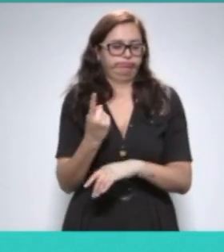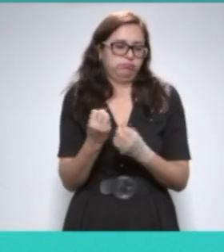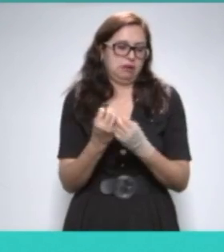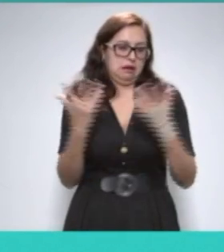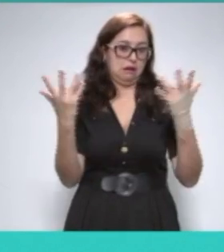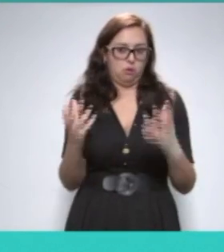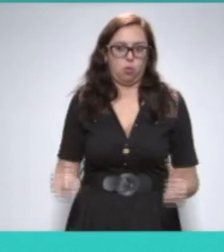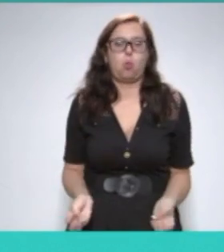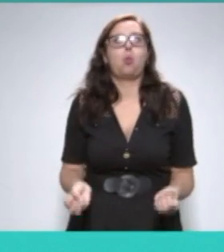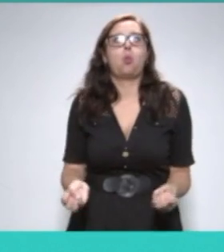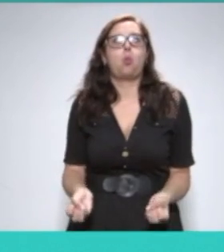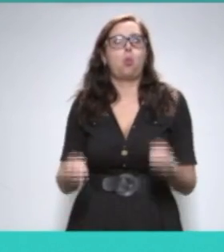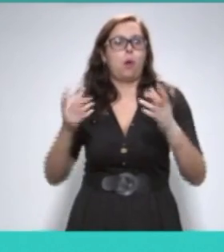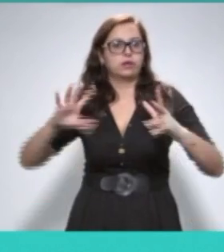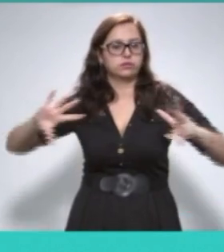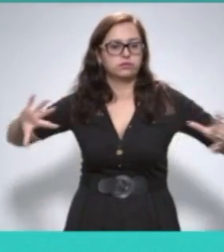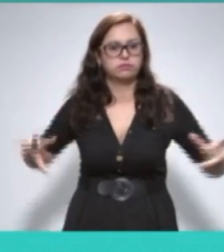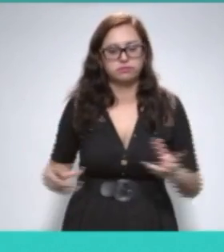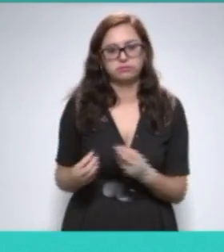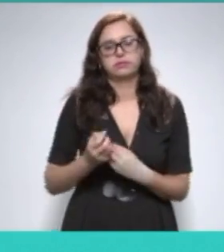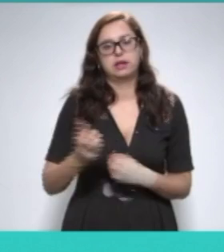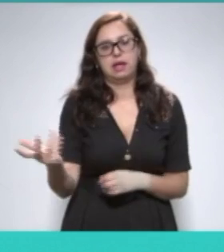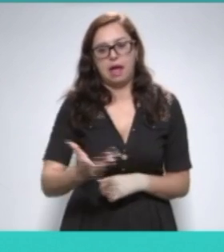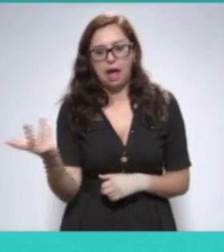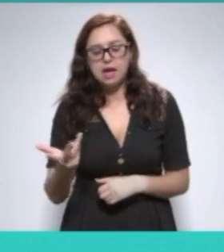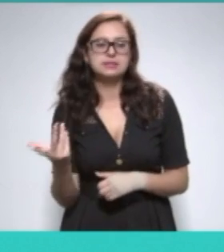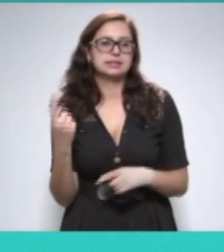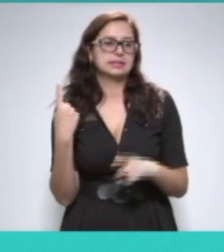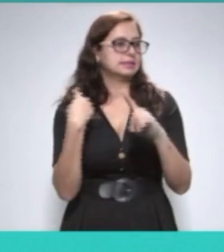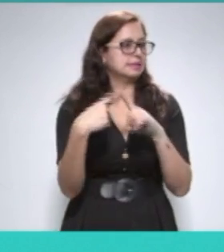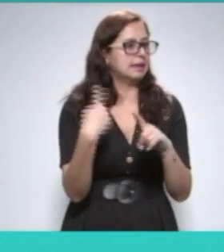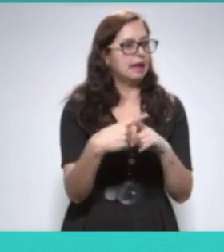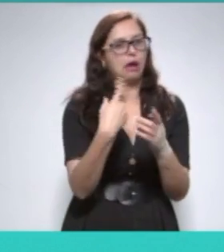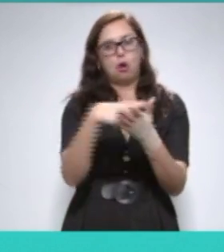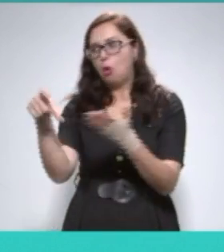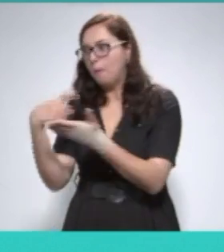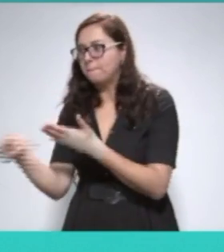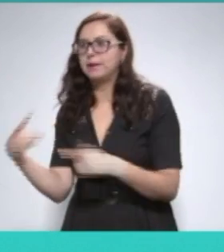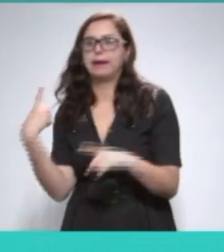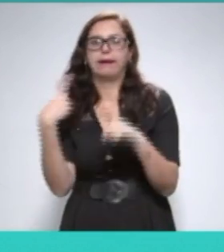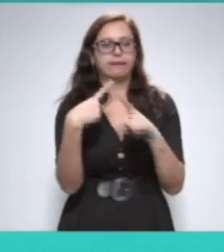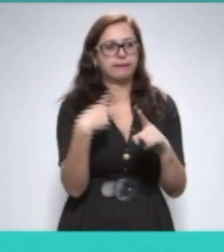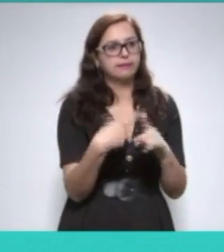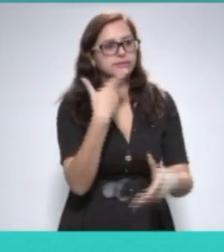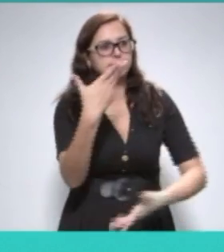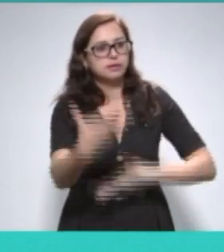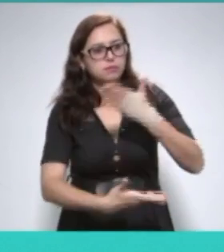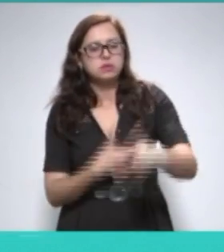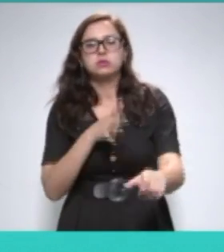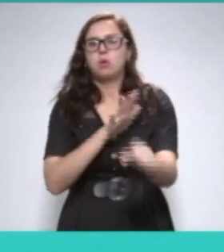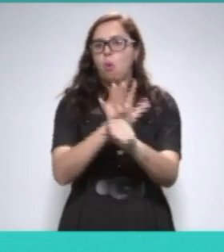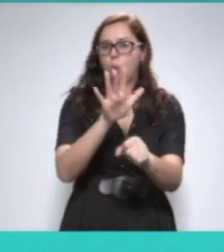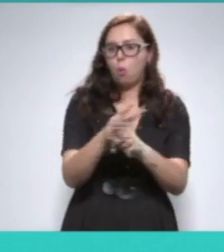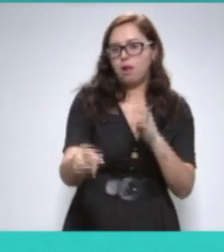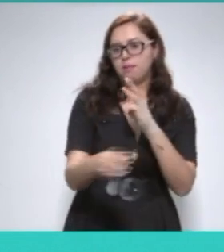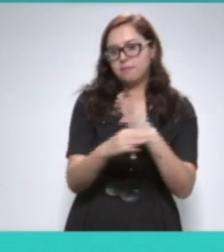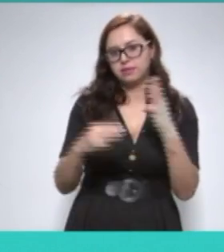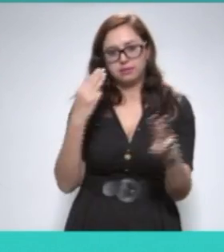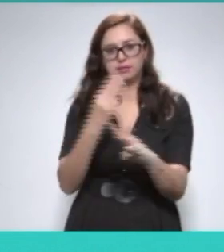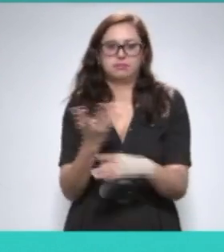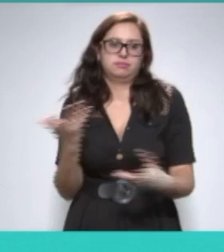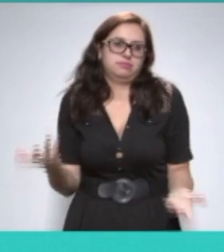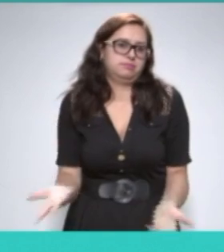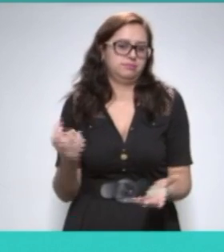cuál es el monto que se hace, con qué proveedores, qué materiales, digamos, se adhieren, porque finalmente son recursos